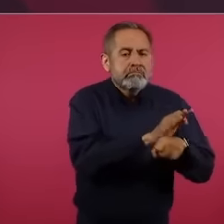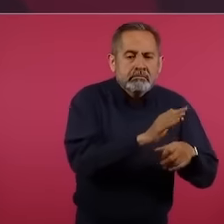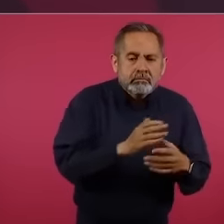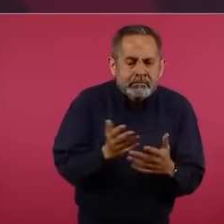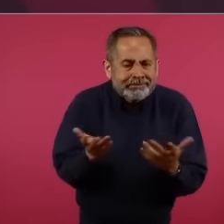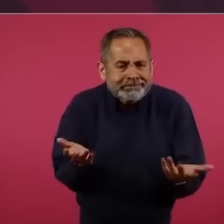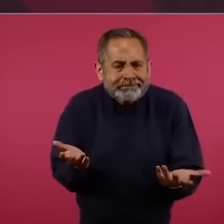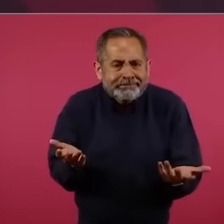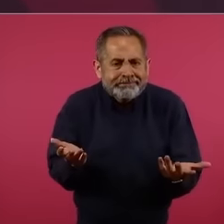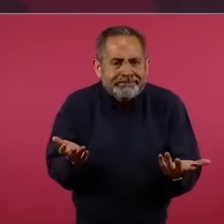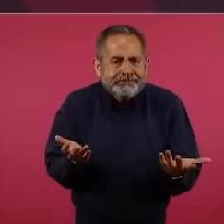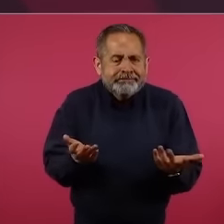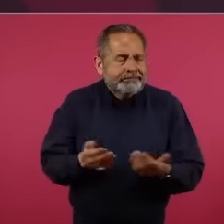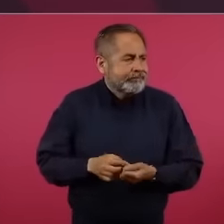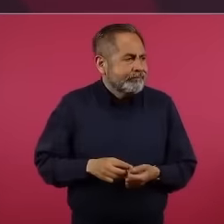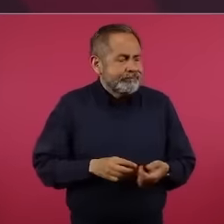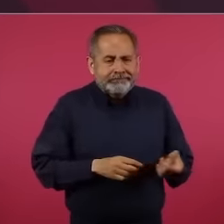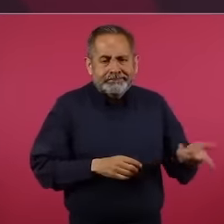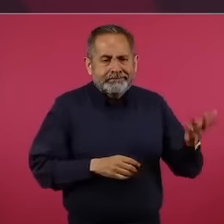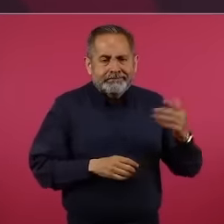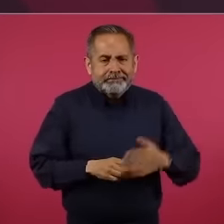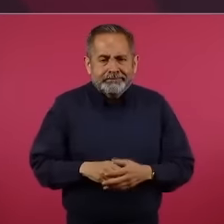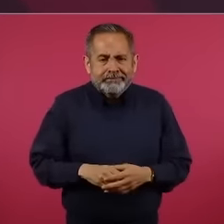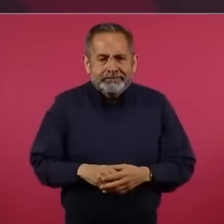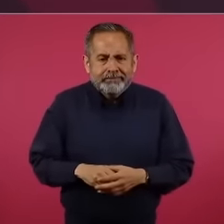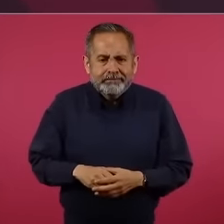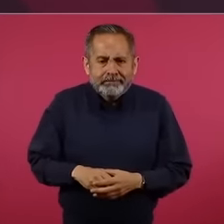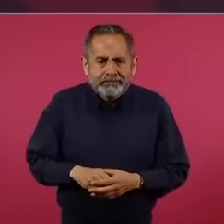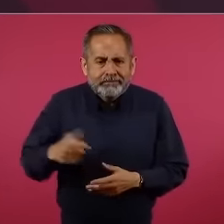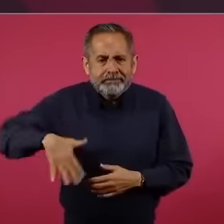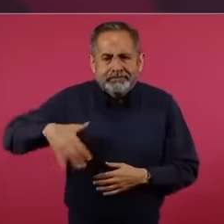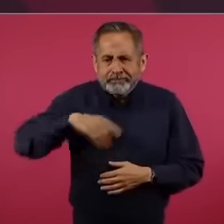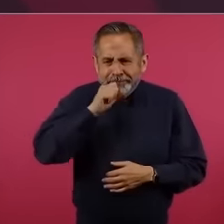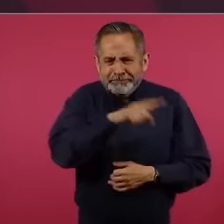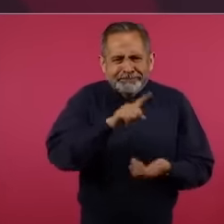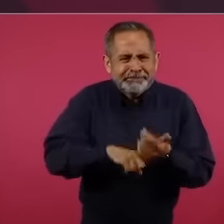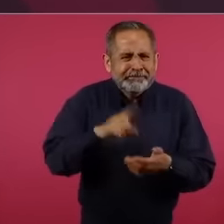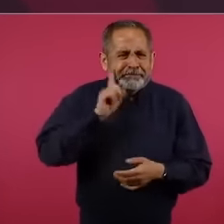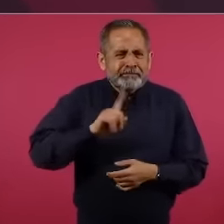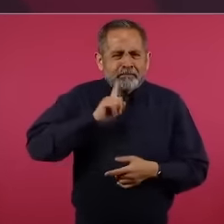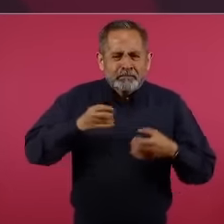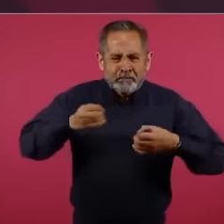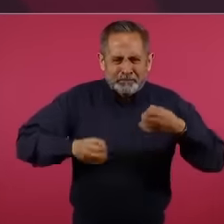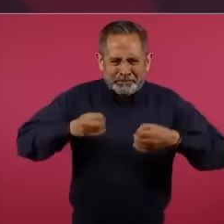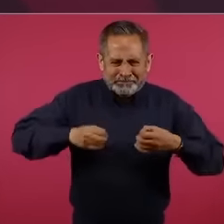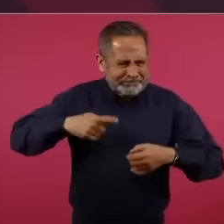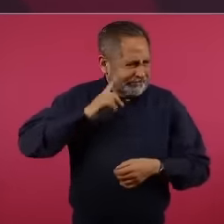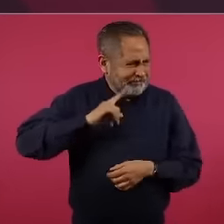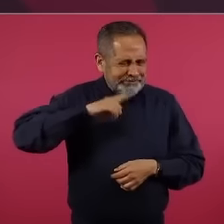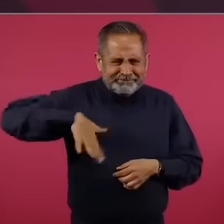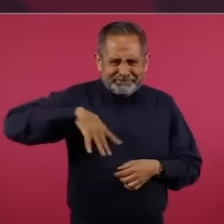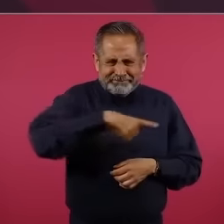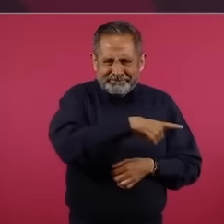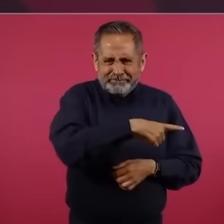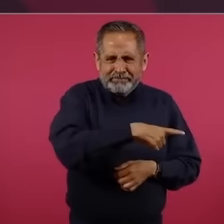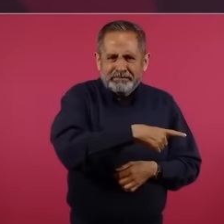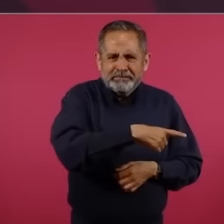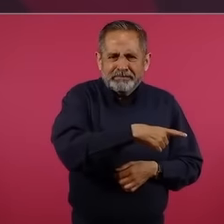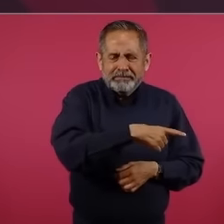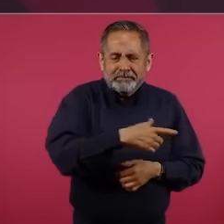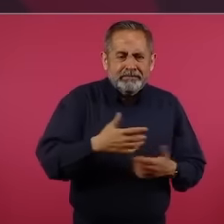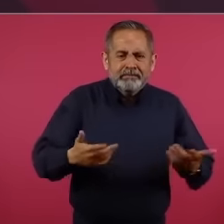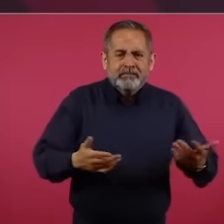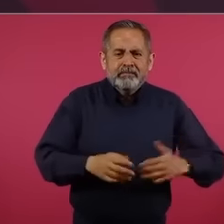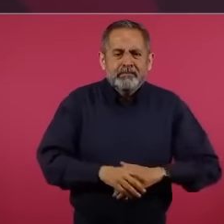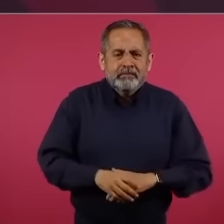Pues lo que acaba de hacer una juez de